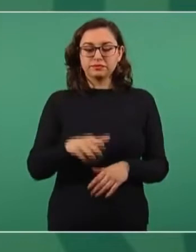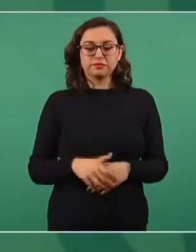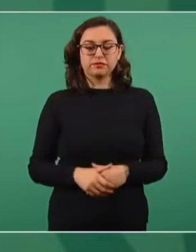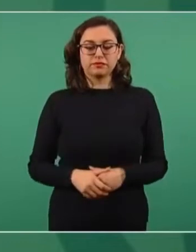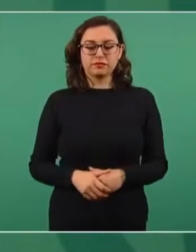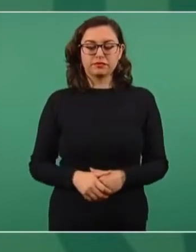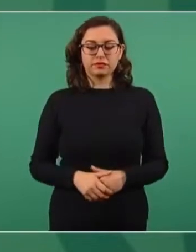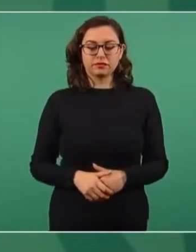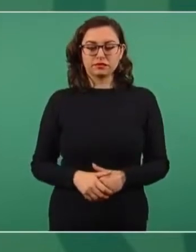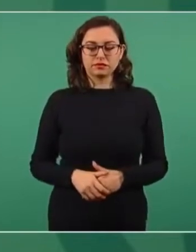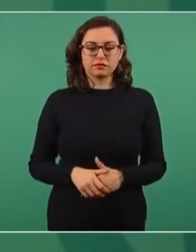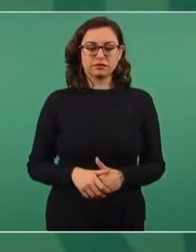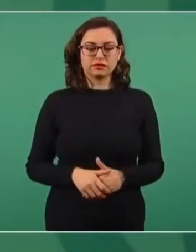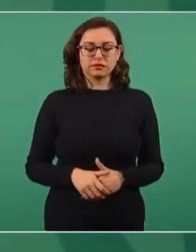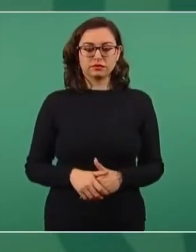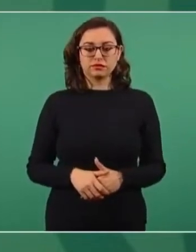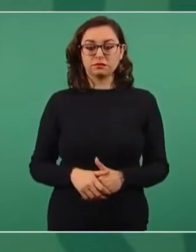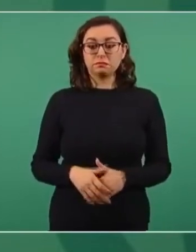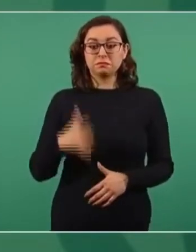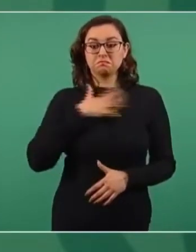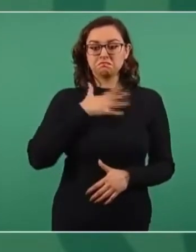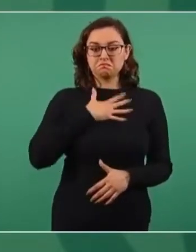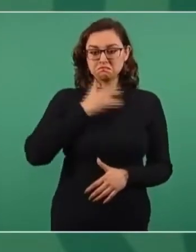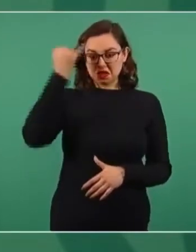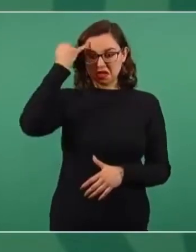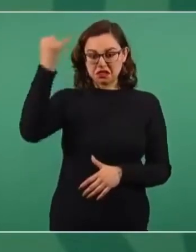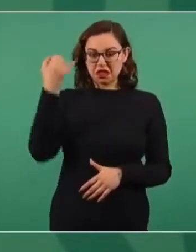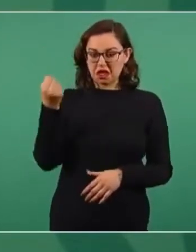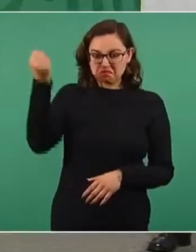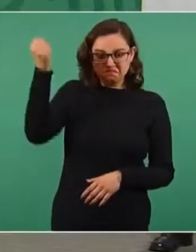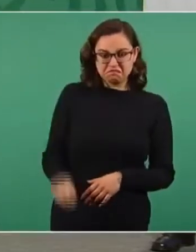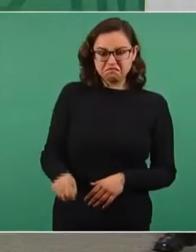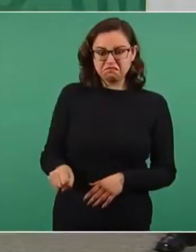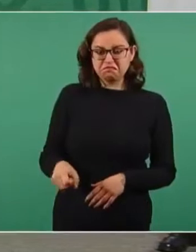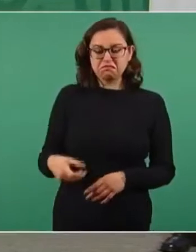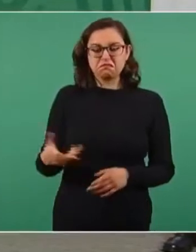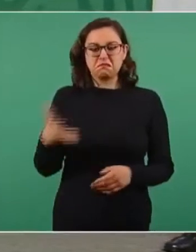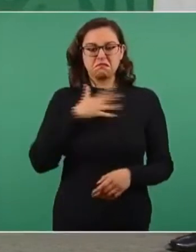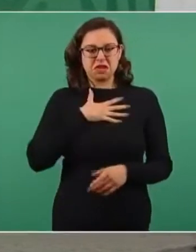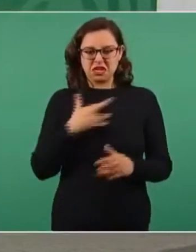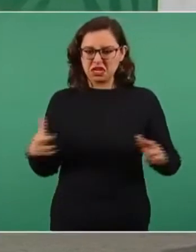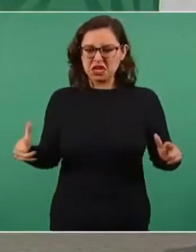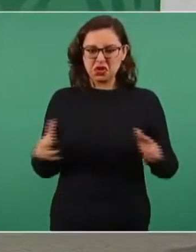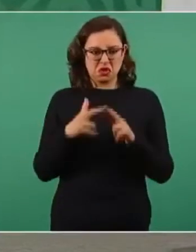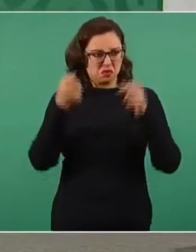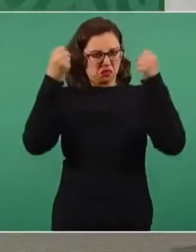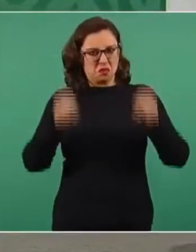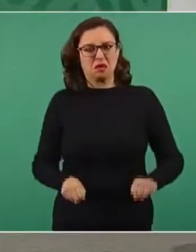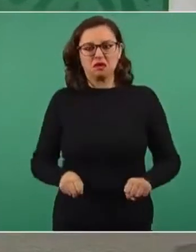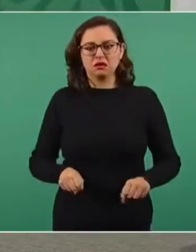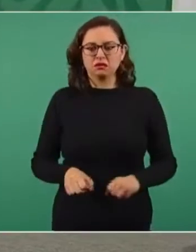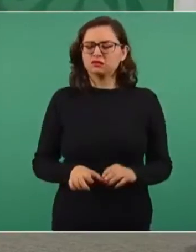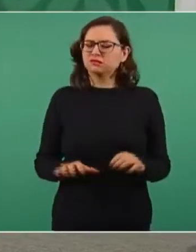tratar de imponer una ideología, imponer una religión, imponer una creencia. No,